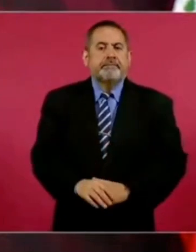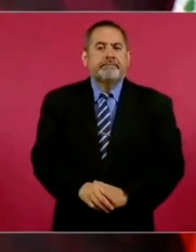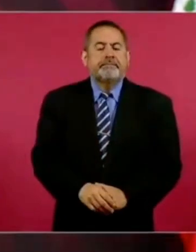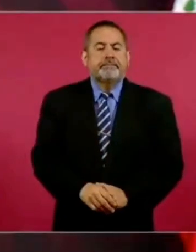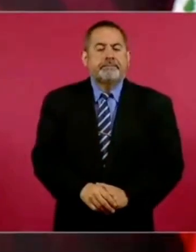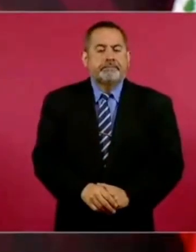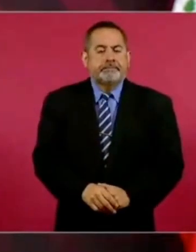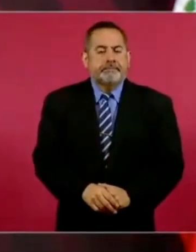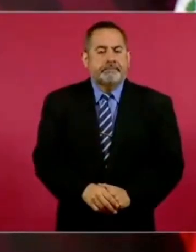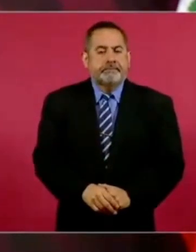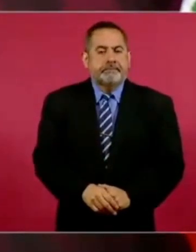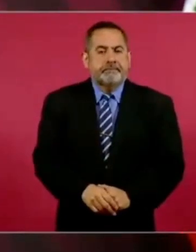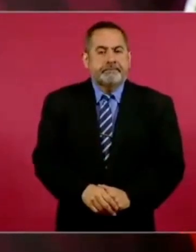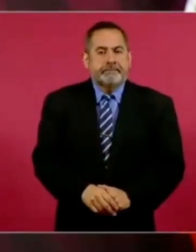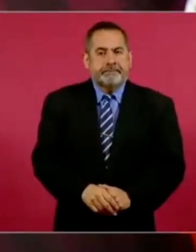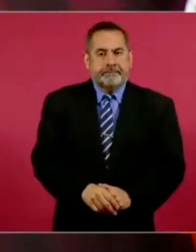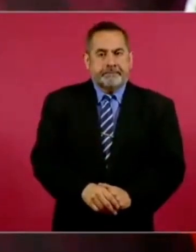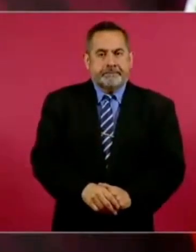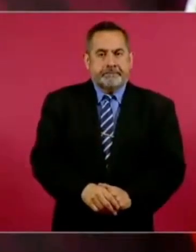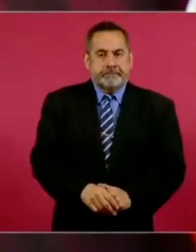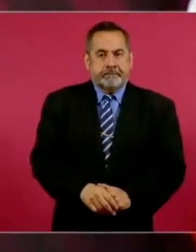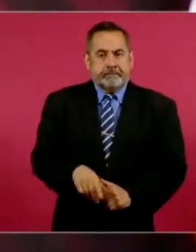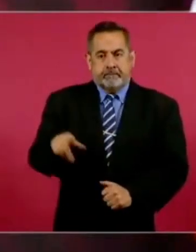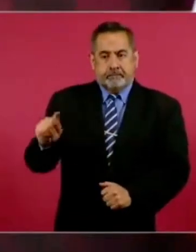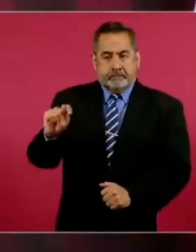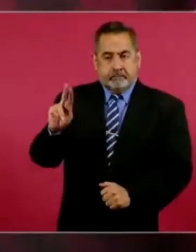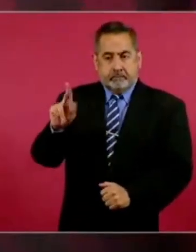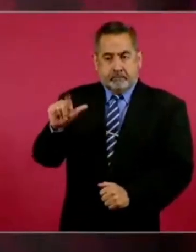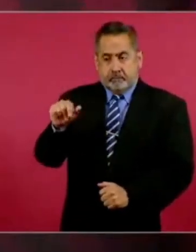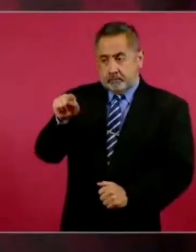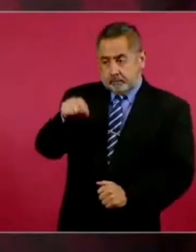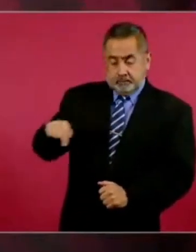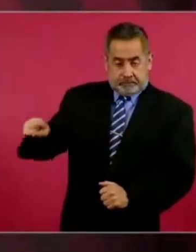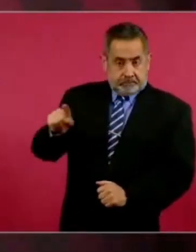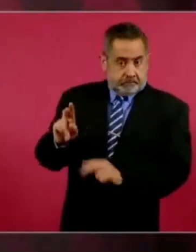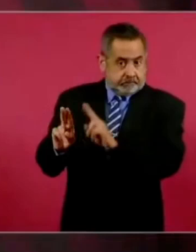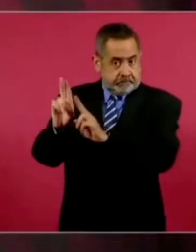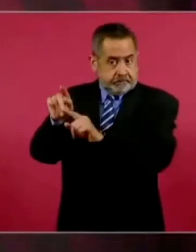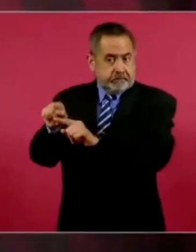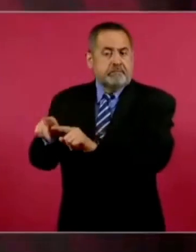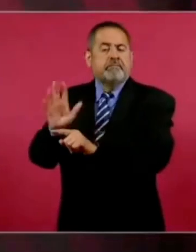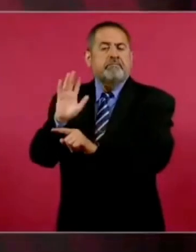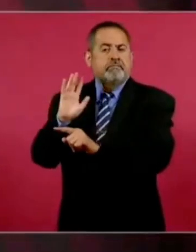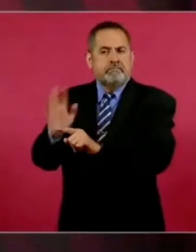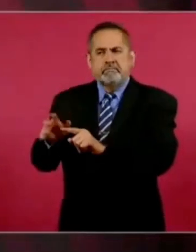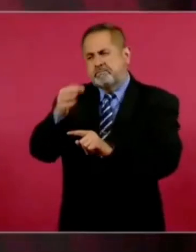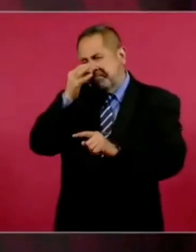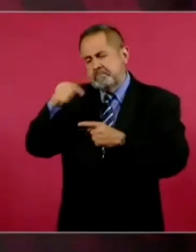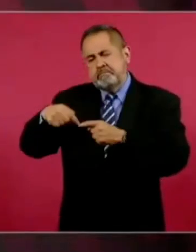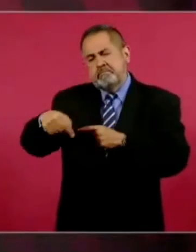Ya la de Tula la vamos a terminar